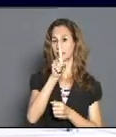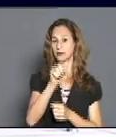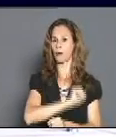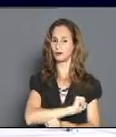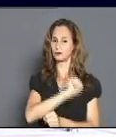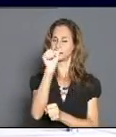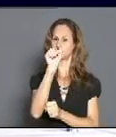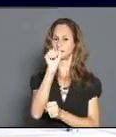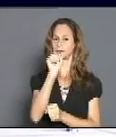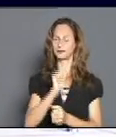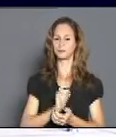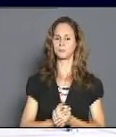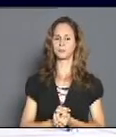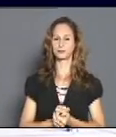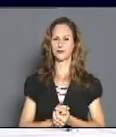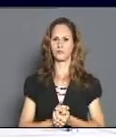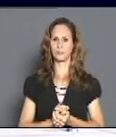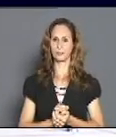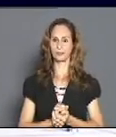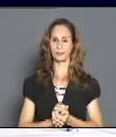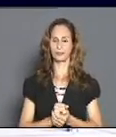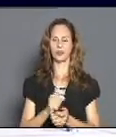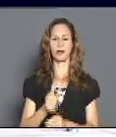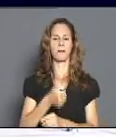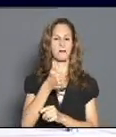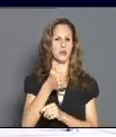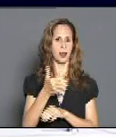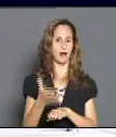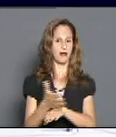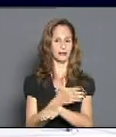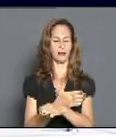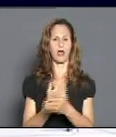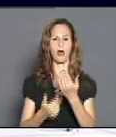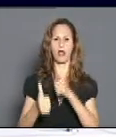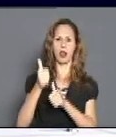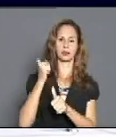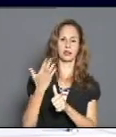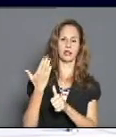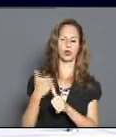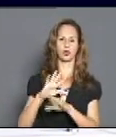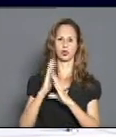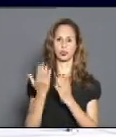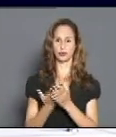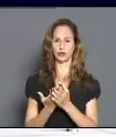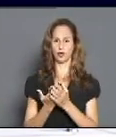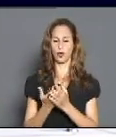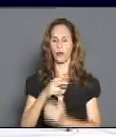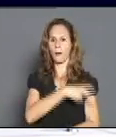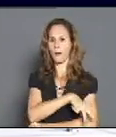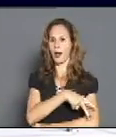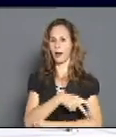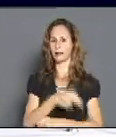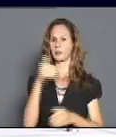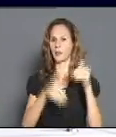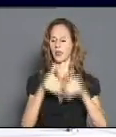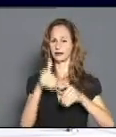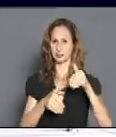salidas, y ya dejó detrás el número de preseas conseguido en la versión anterior de Catarimburgo 2019, en la que cosechó una